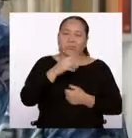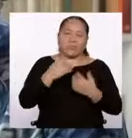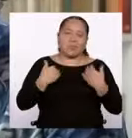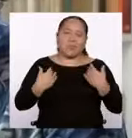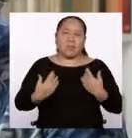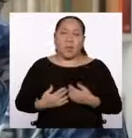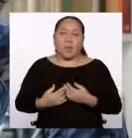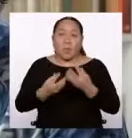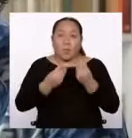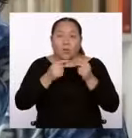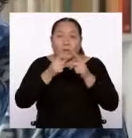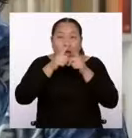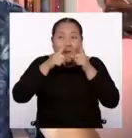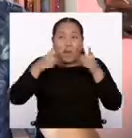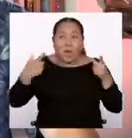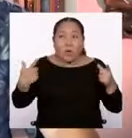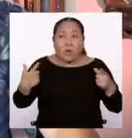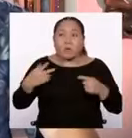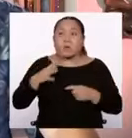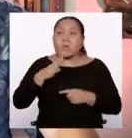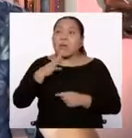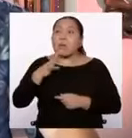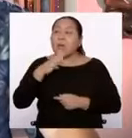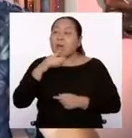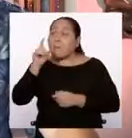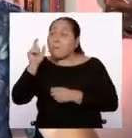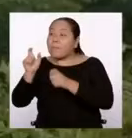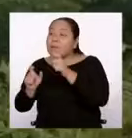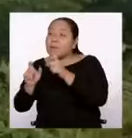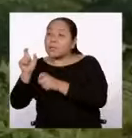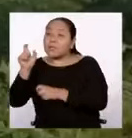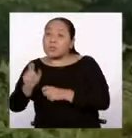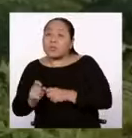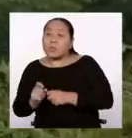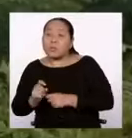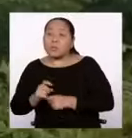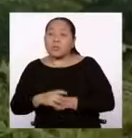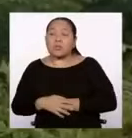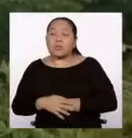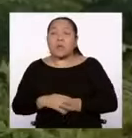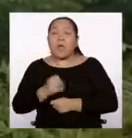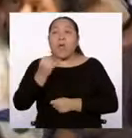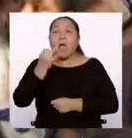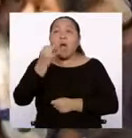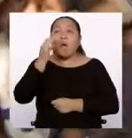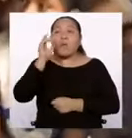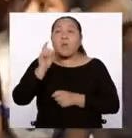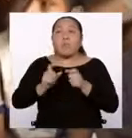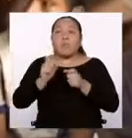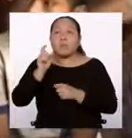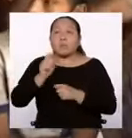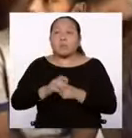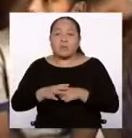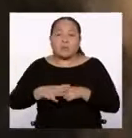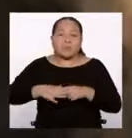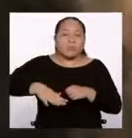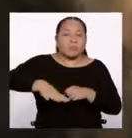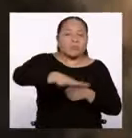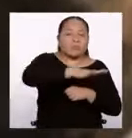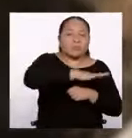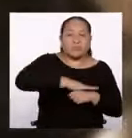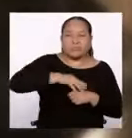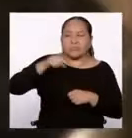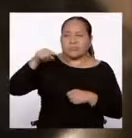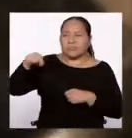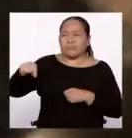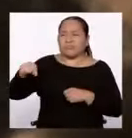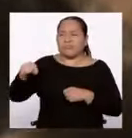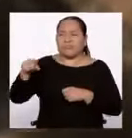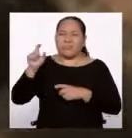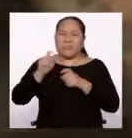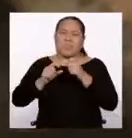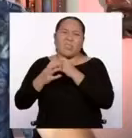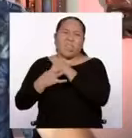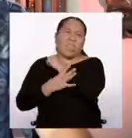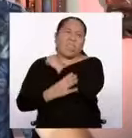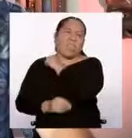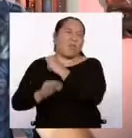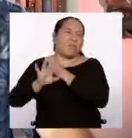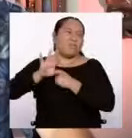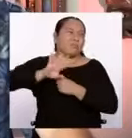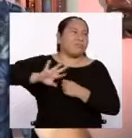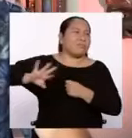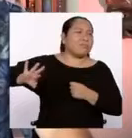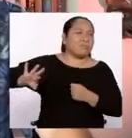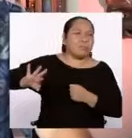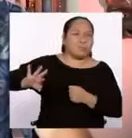son habladas por seres humanos, por ciudadanos que son considerados por el resto de la sociedad, ciudadanos de segunda clase. Y eso